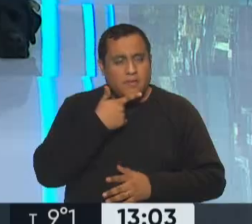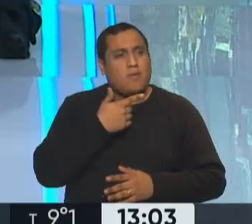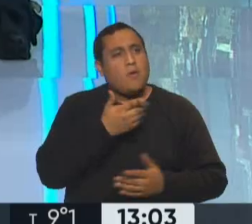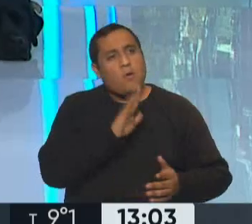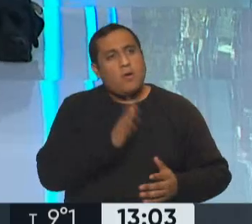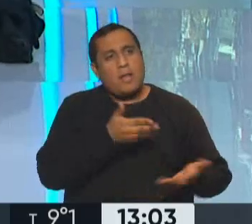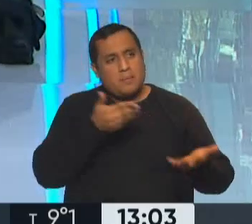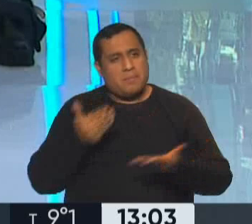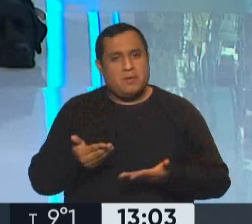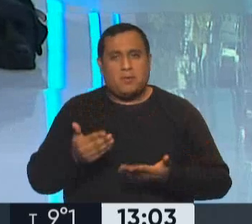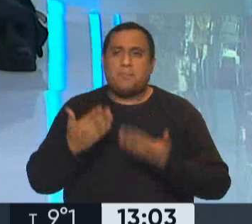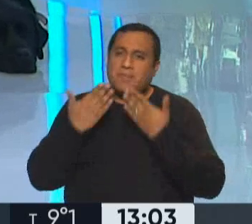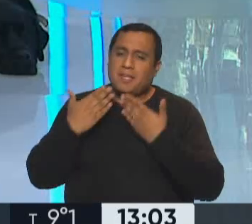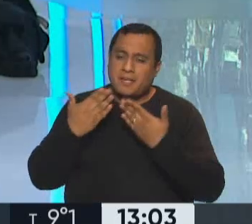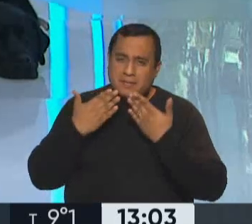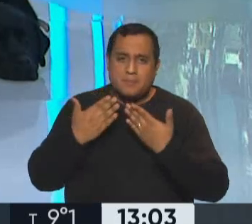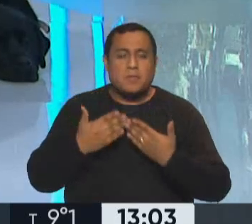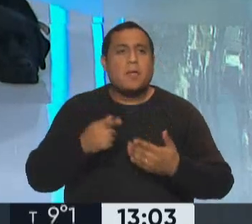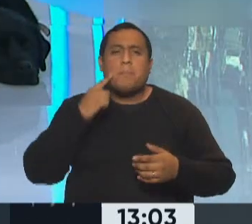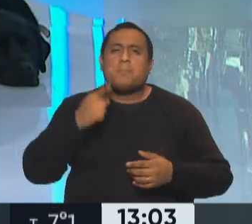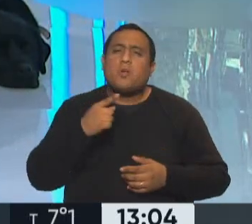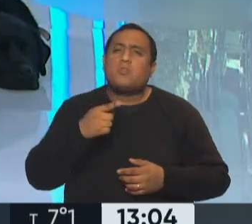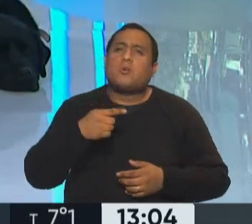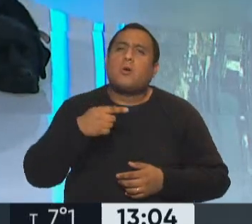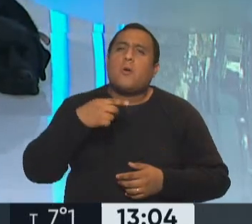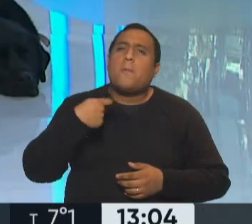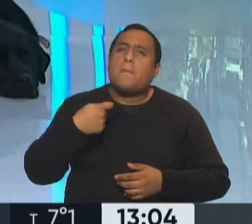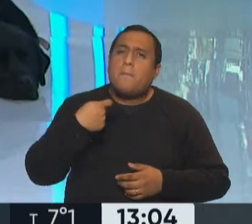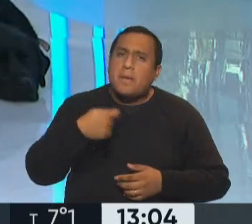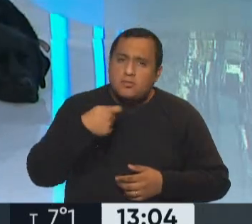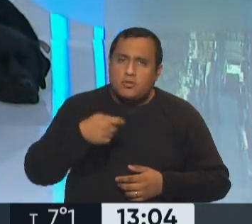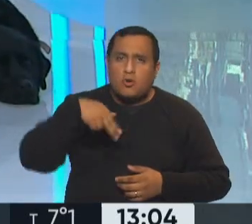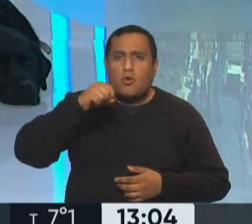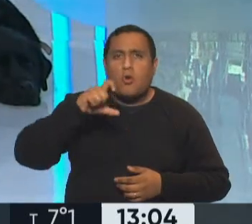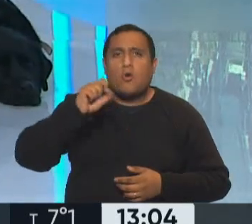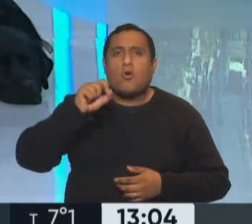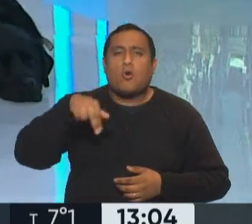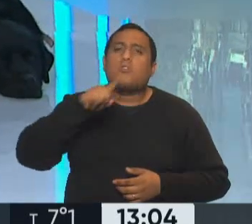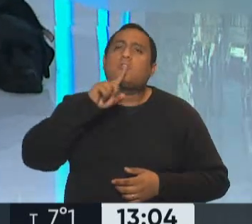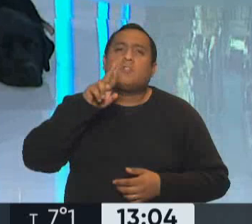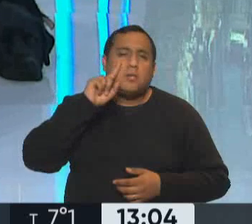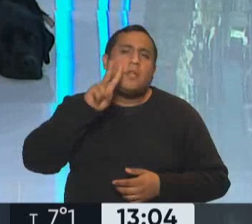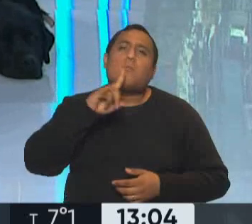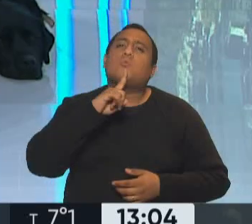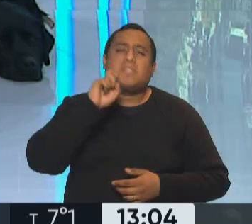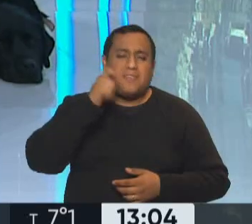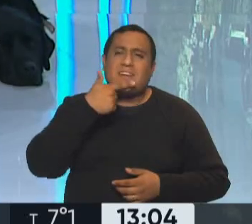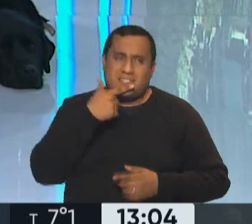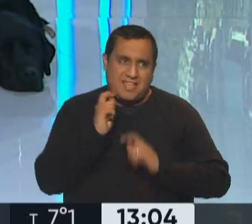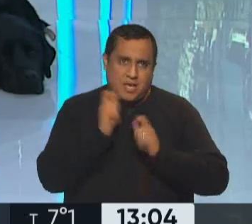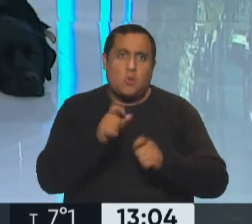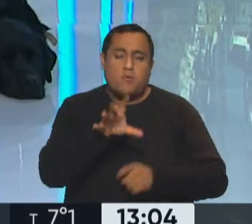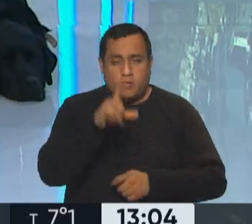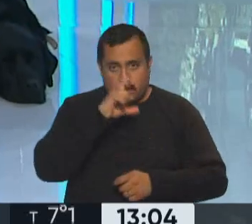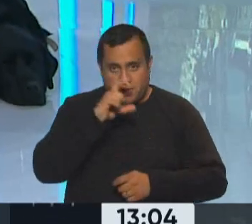gracias. ¿Cómo estás, Pablo? Bien. A ver, pensiones no contributivas se entregaron en la ciudad de Corrientes. Para 2.000 personas de